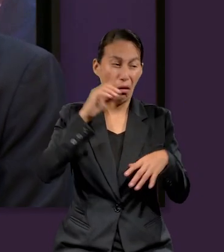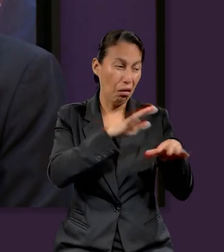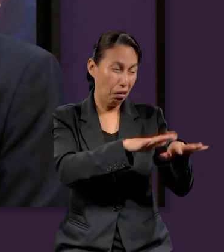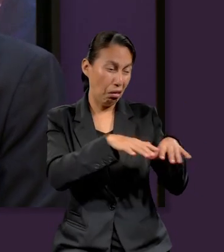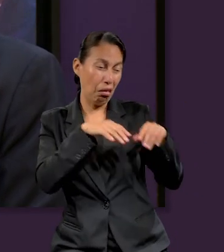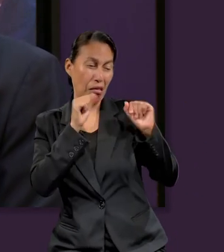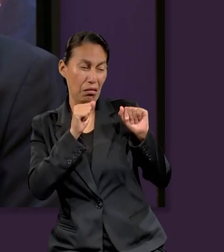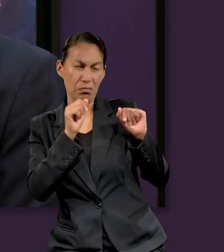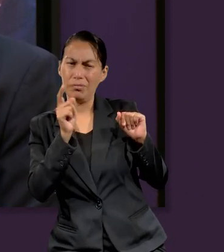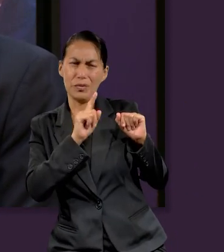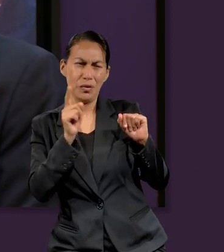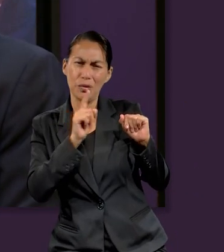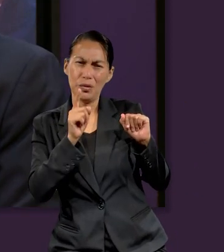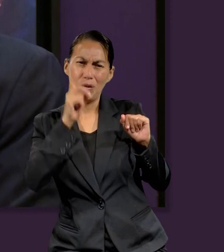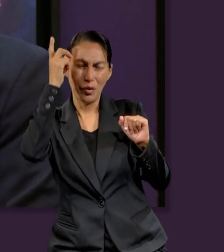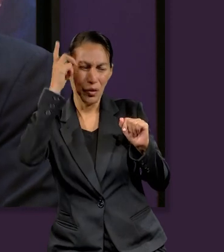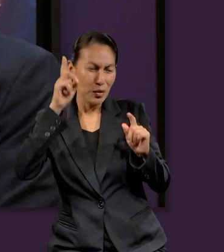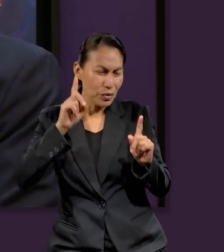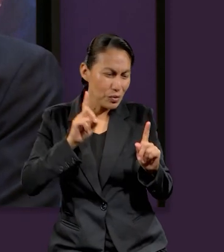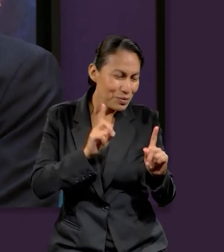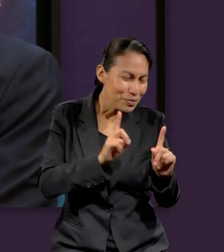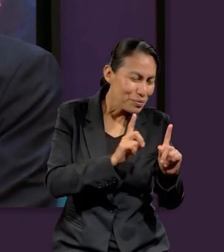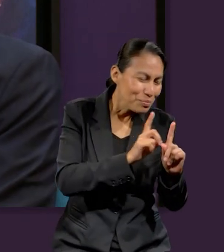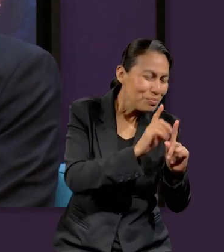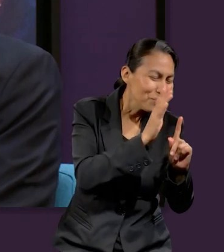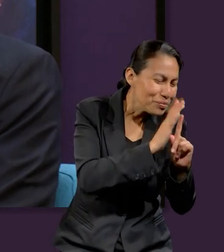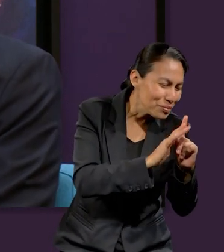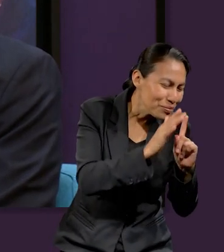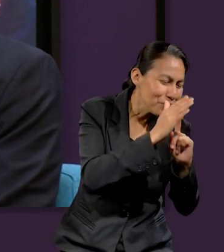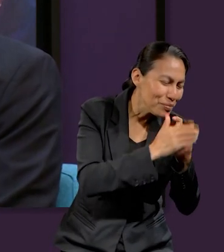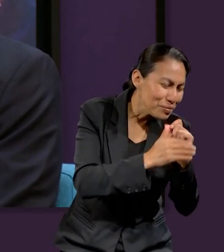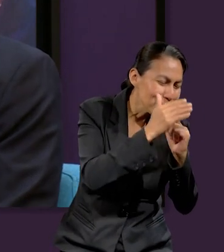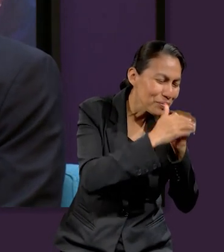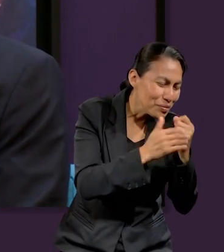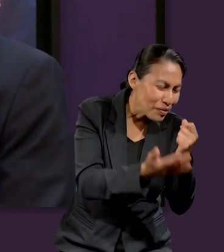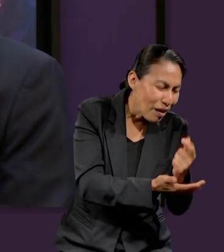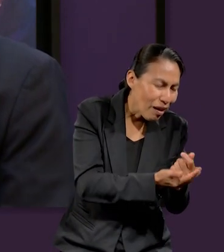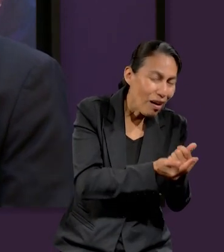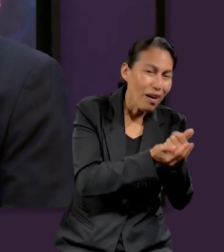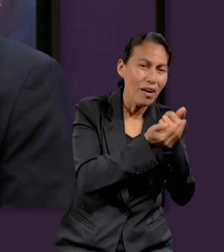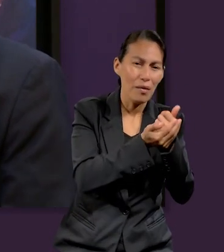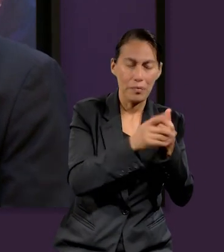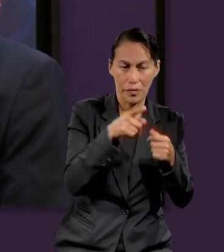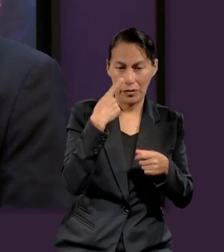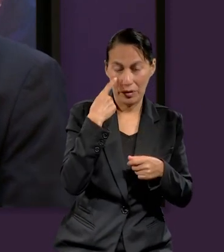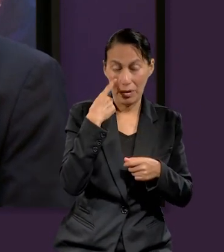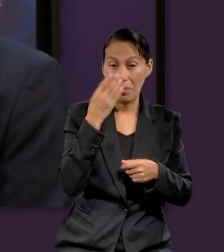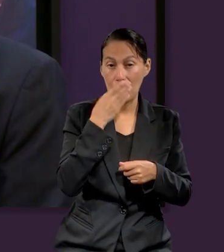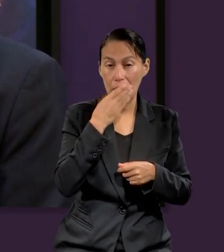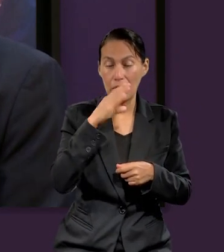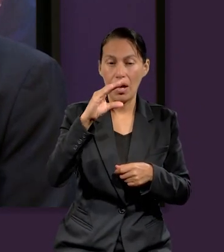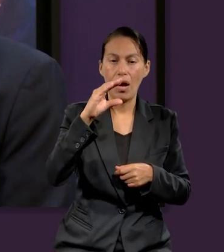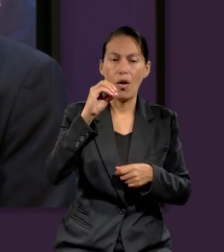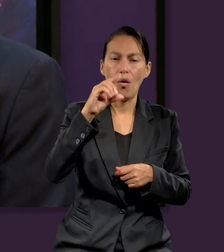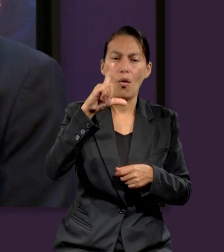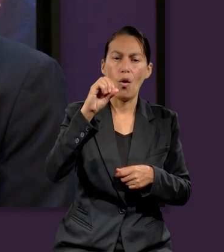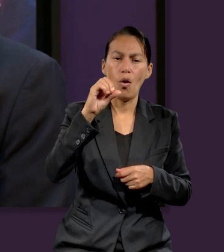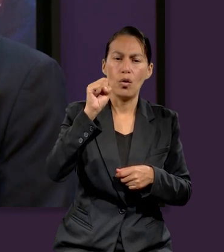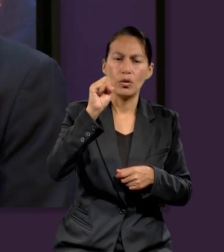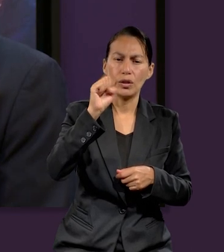a nuestra suerte, sino que le importamos. Y no solamente es nuestro Creador, sino en Colosenses, capítulo 1,